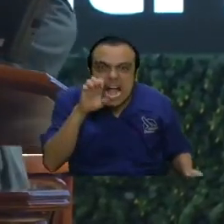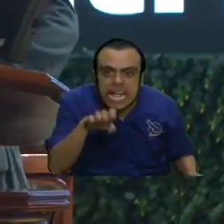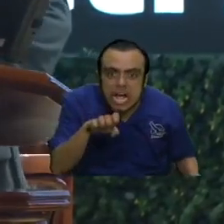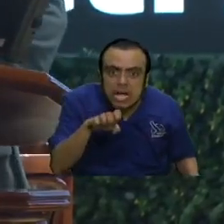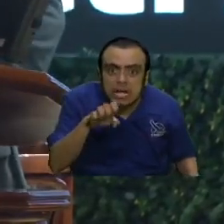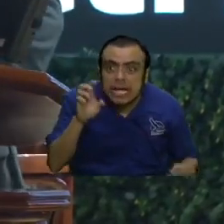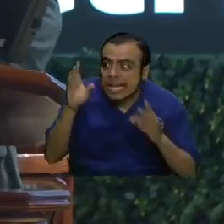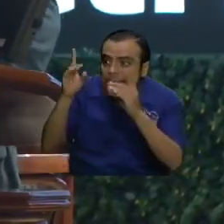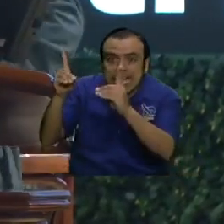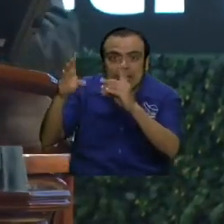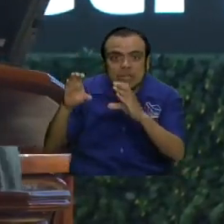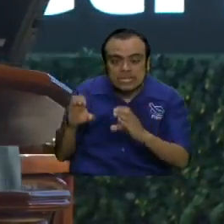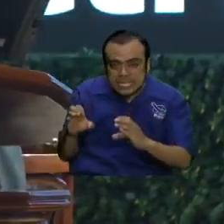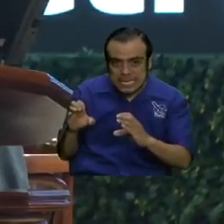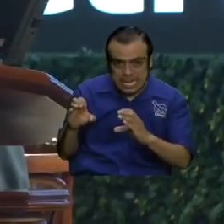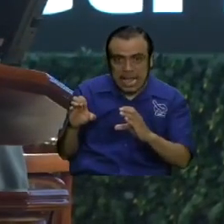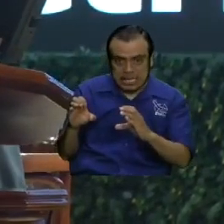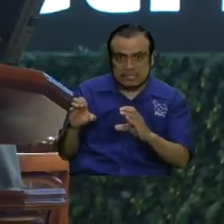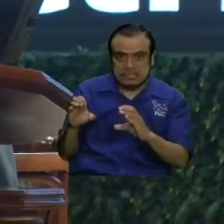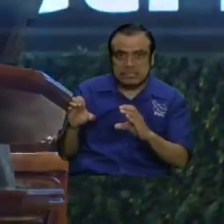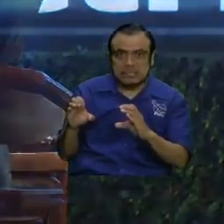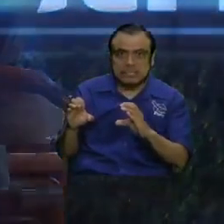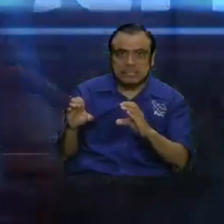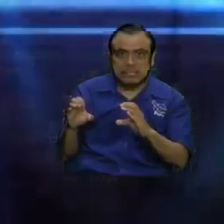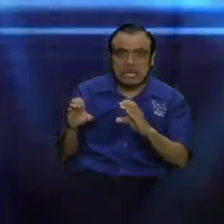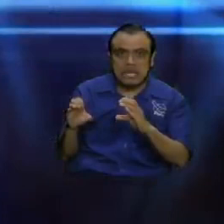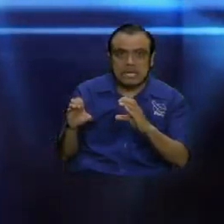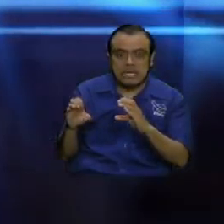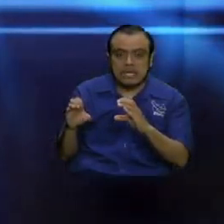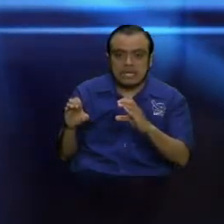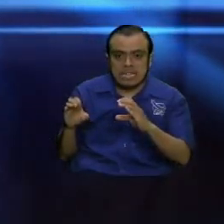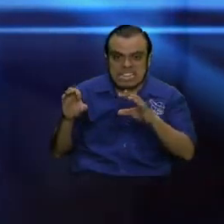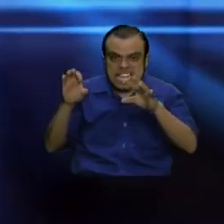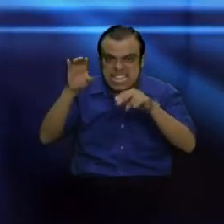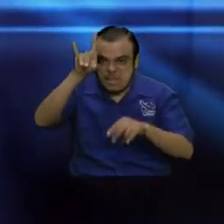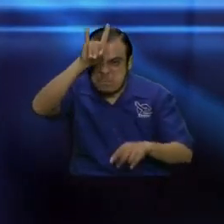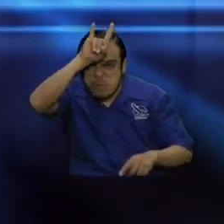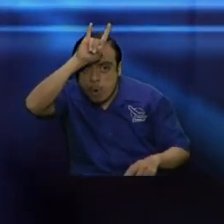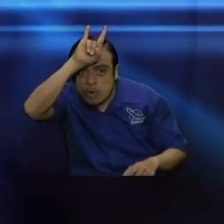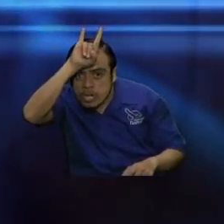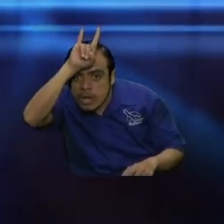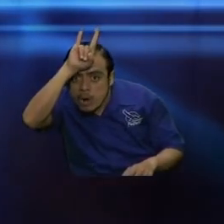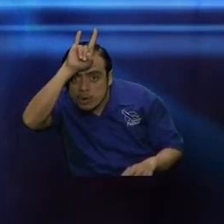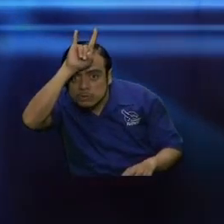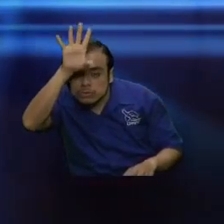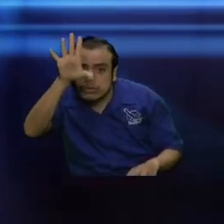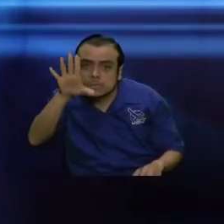y a doctrinas, vientos de doctrinas, de demonios.